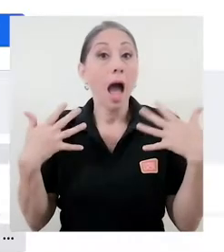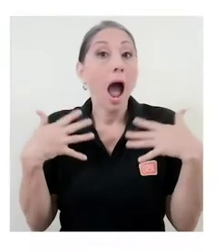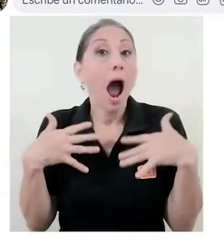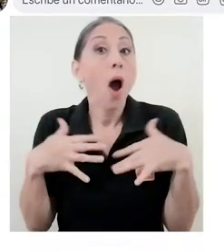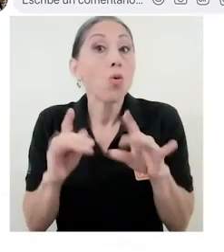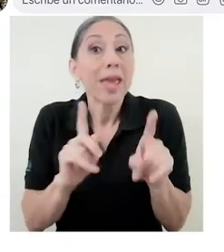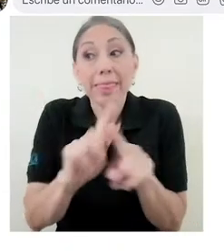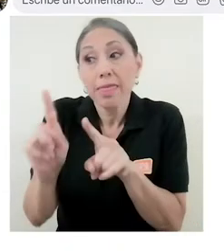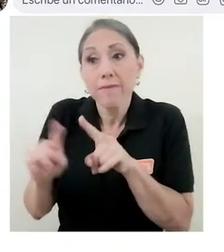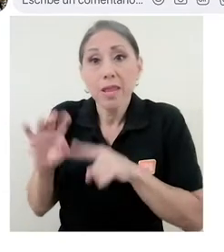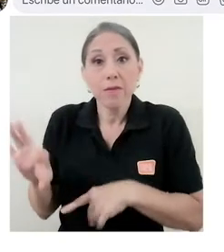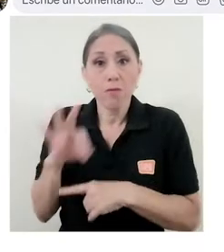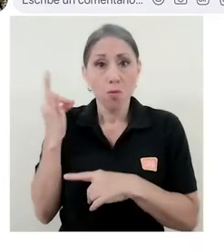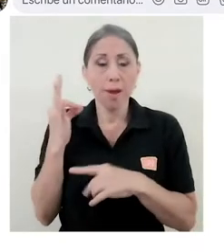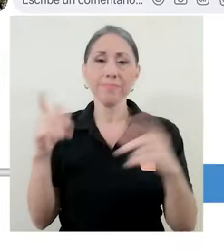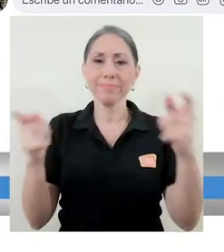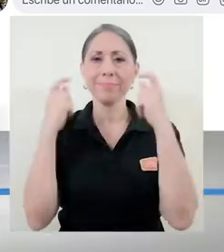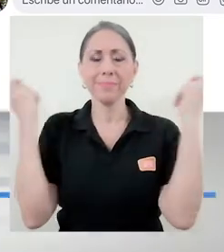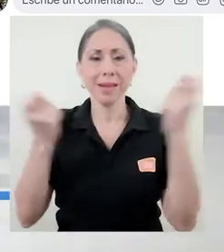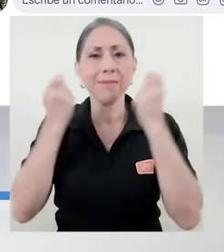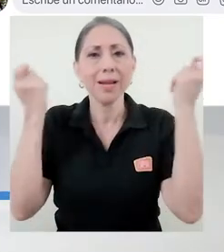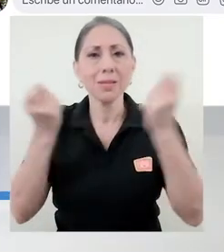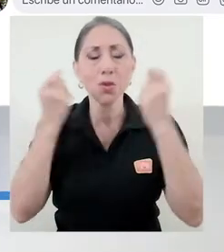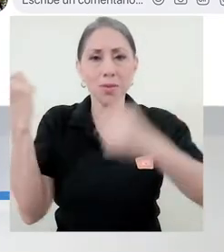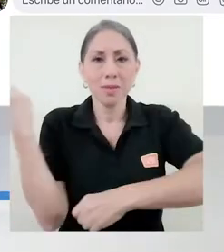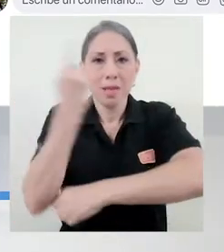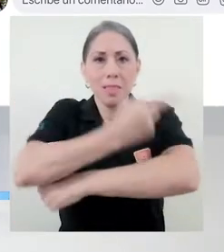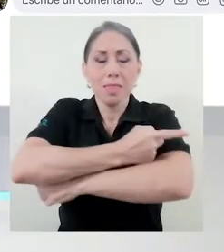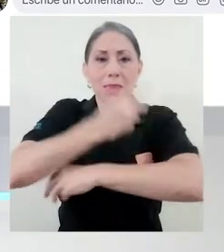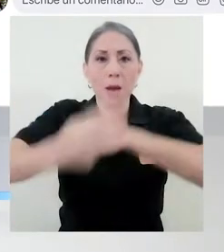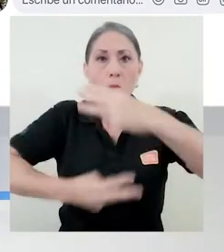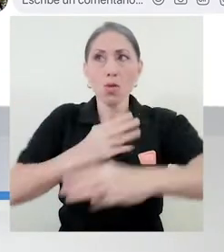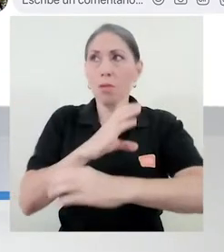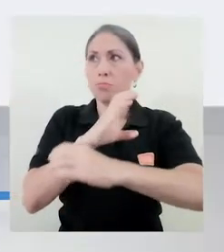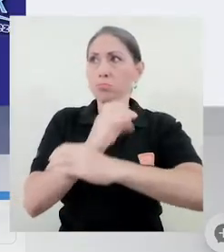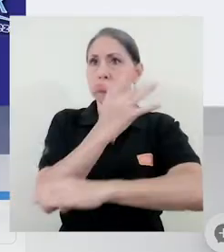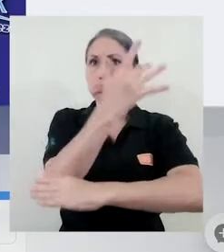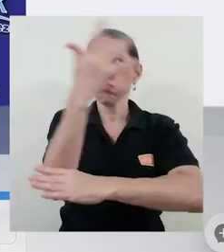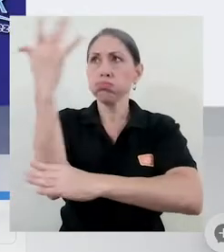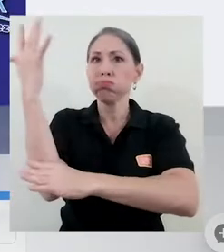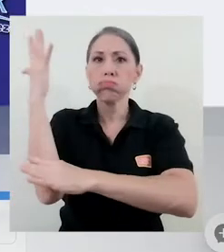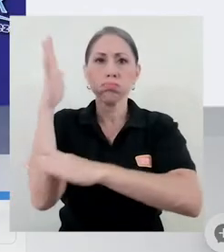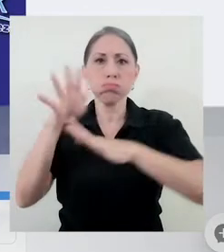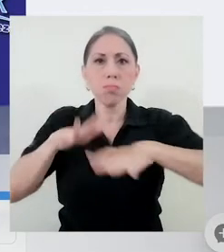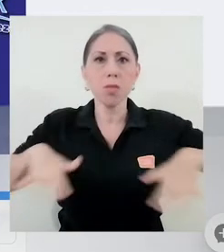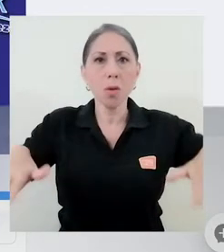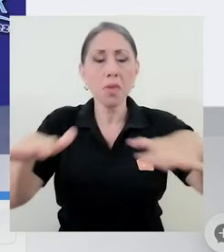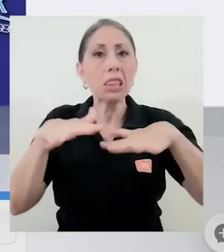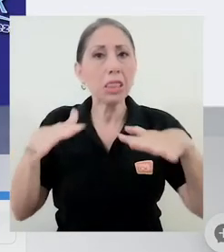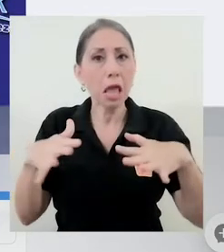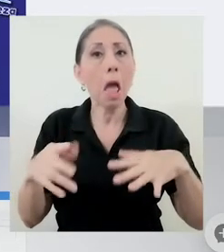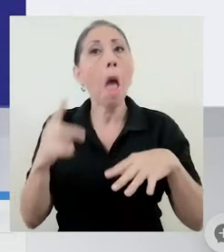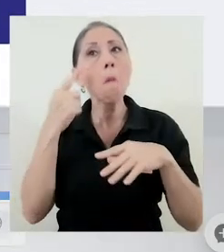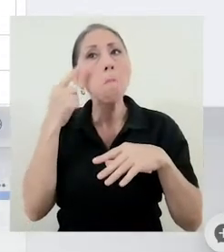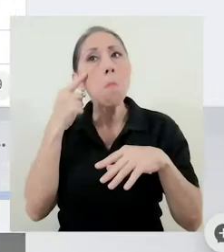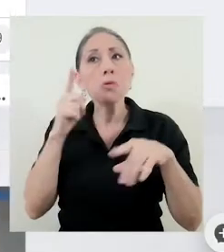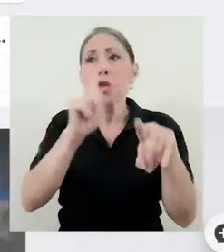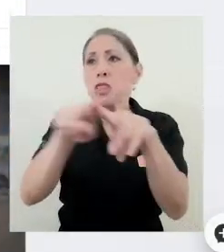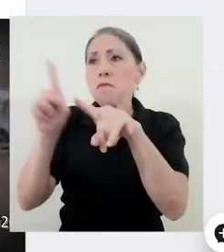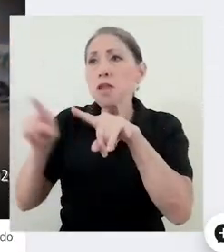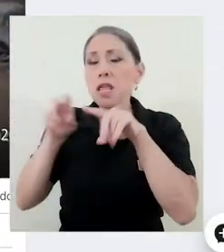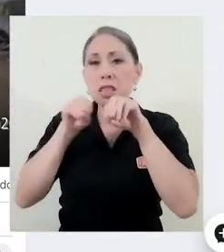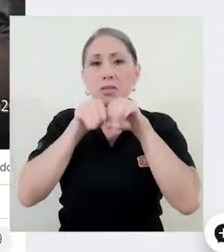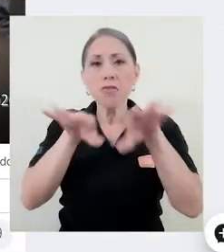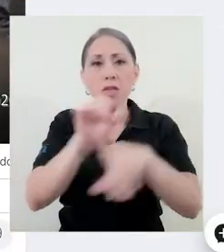Aunque de manera distinta, la celebración del Día Mundial del Medio Ambiente transcurrió a través de las redes sociales